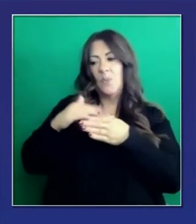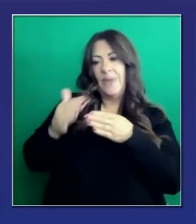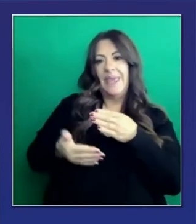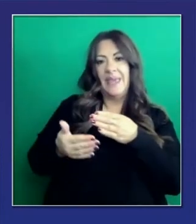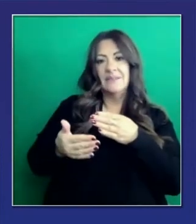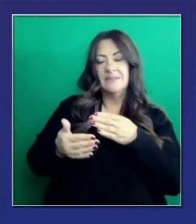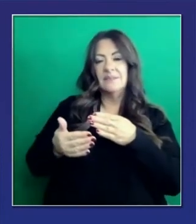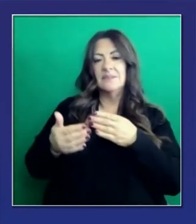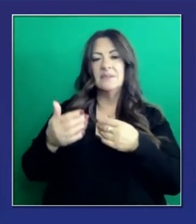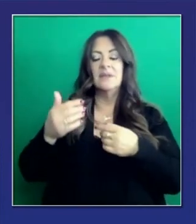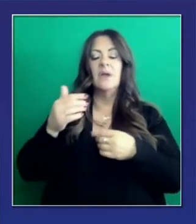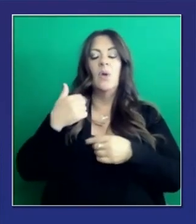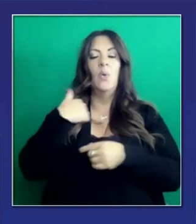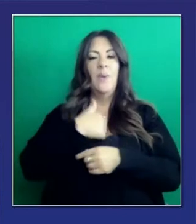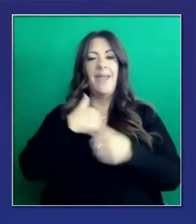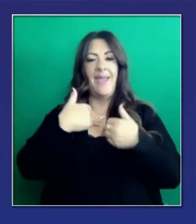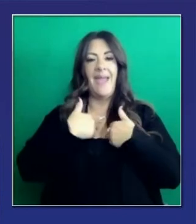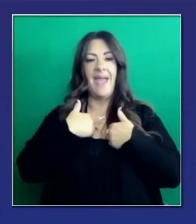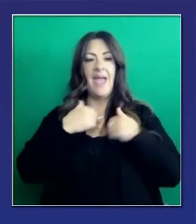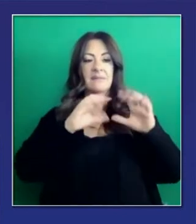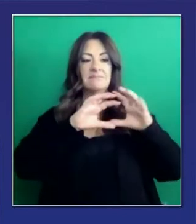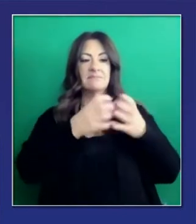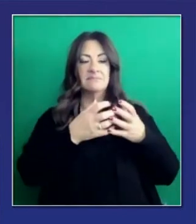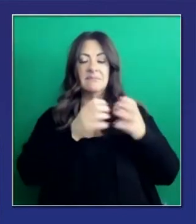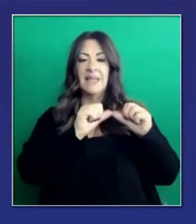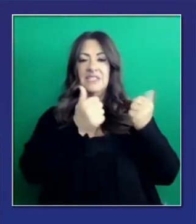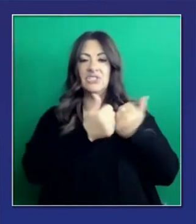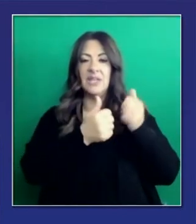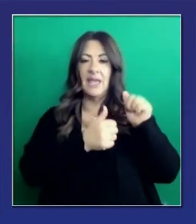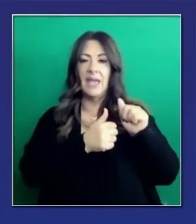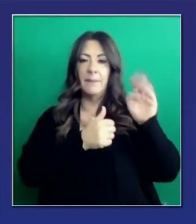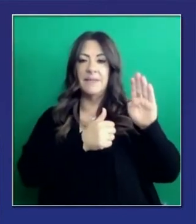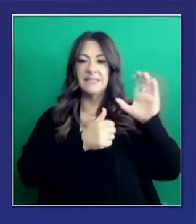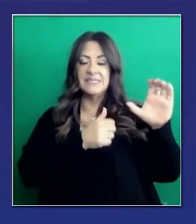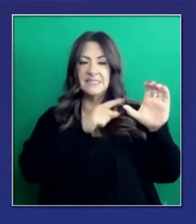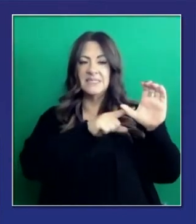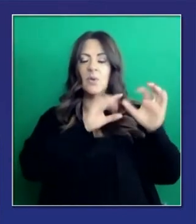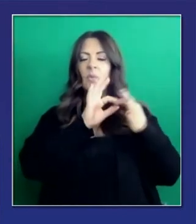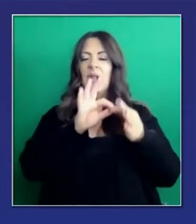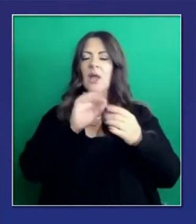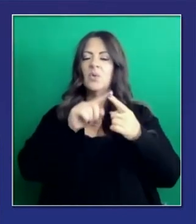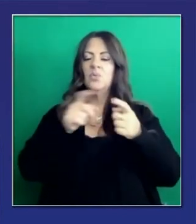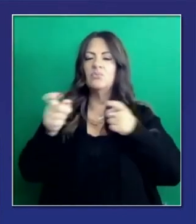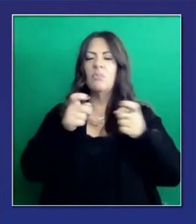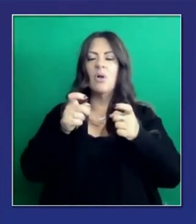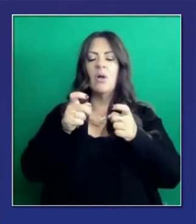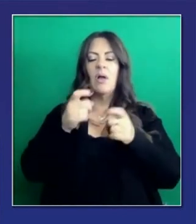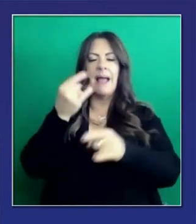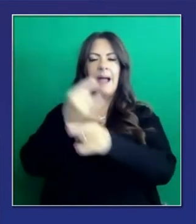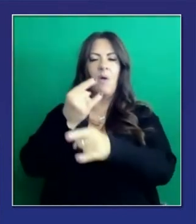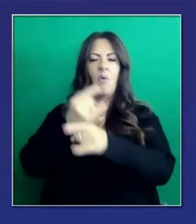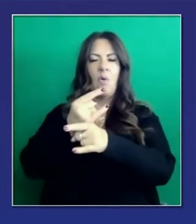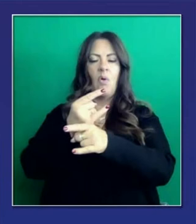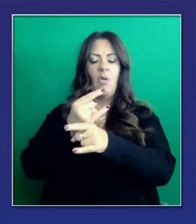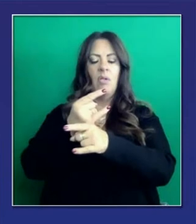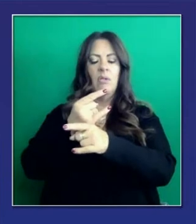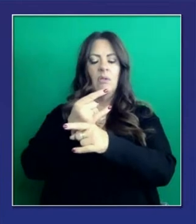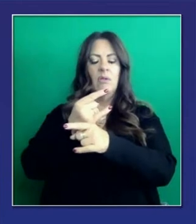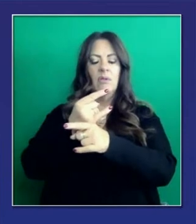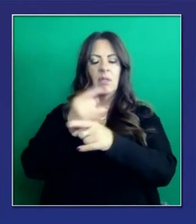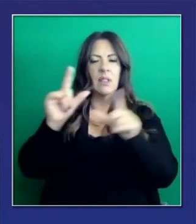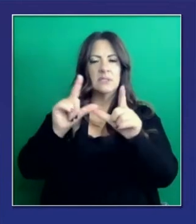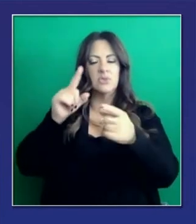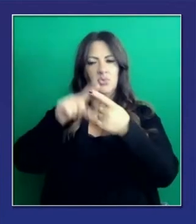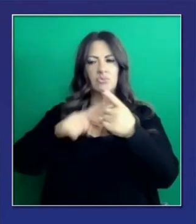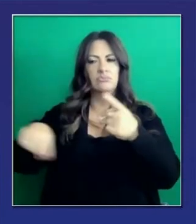pasada, fuimos con la gente de control de alcohol y bebidas haciendo educación, no solamente respetar las reglas, pero son 15,000